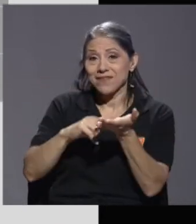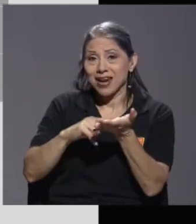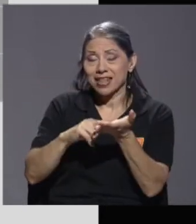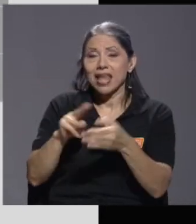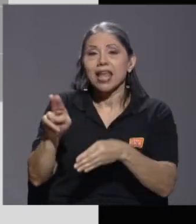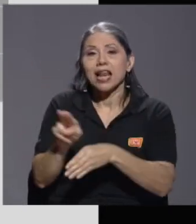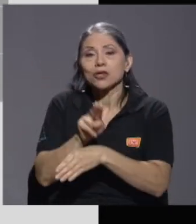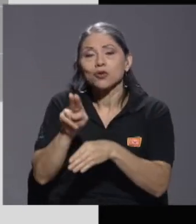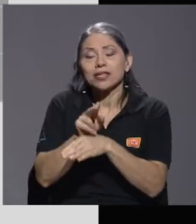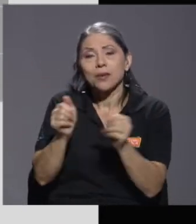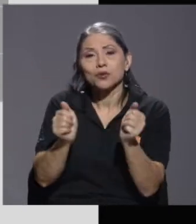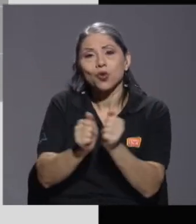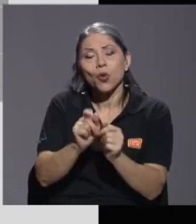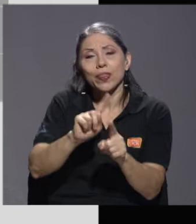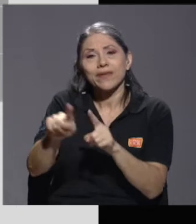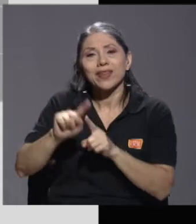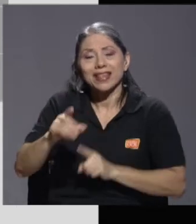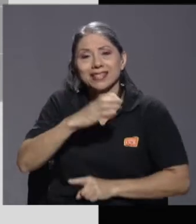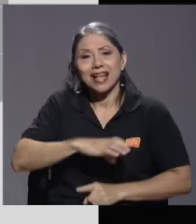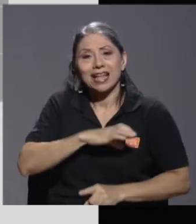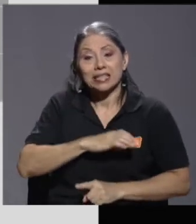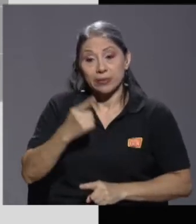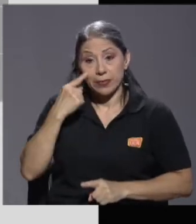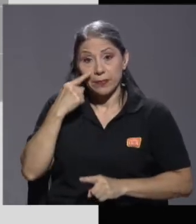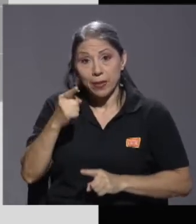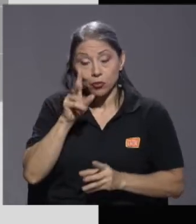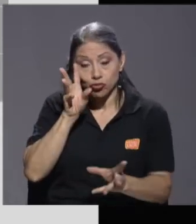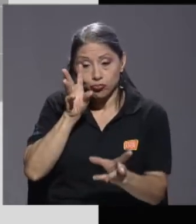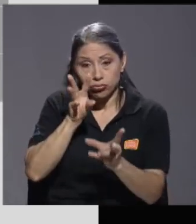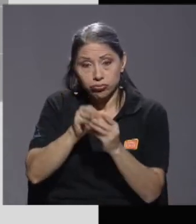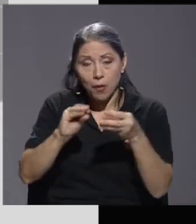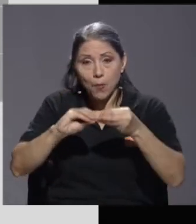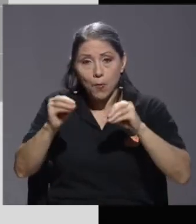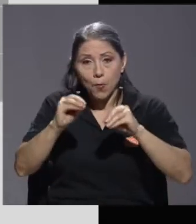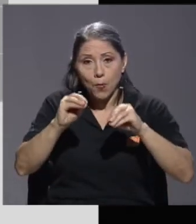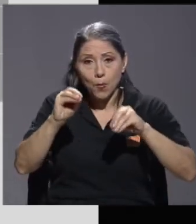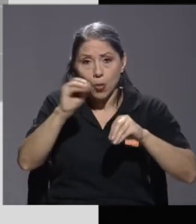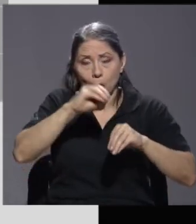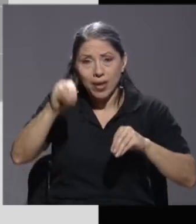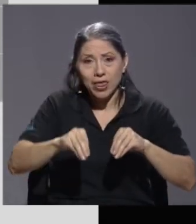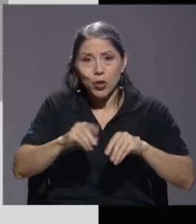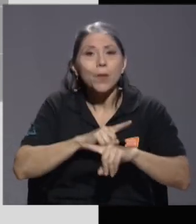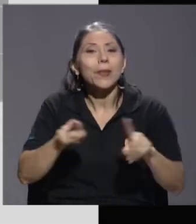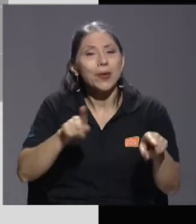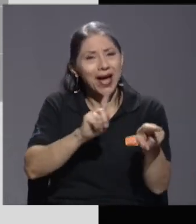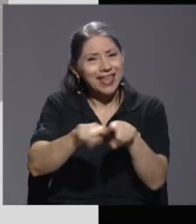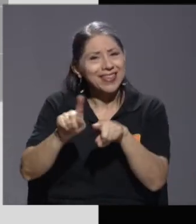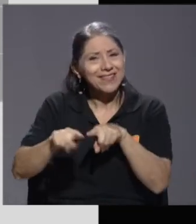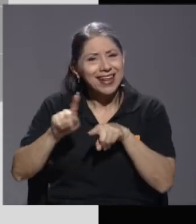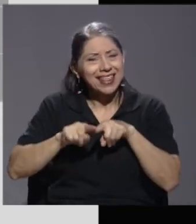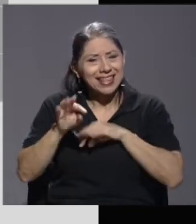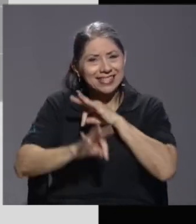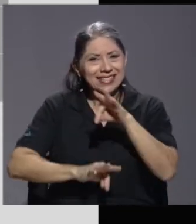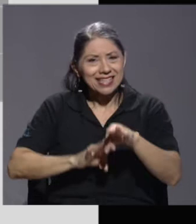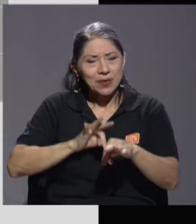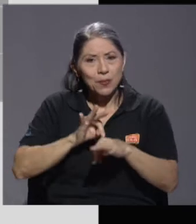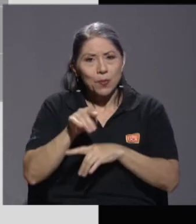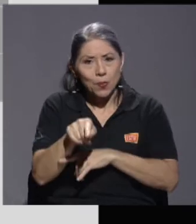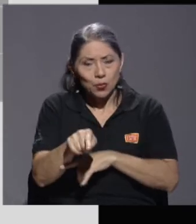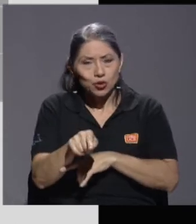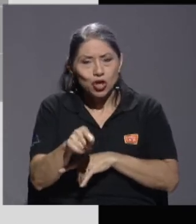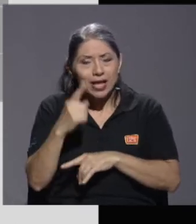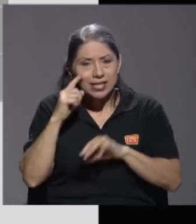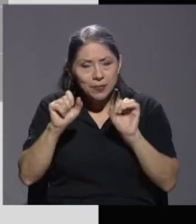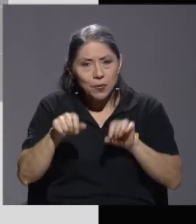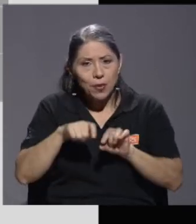características, ahí está el promedio, pero hay diferentes tipos de movilidad que se miden y lo metimos